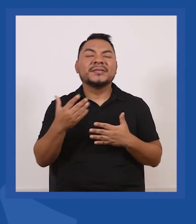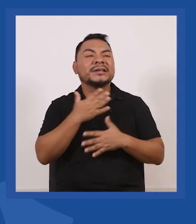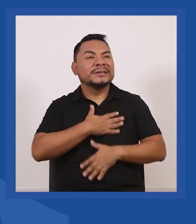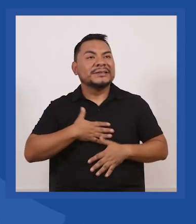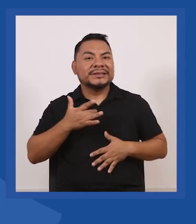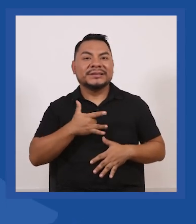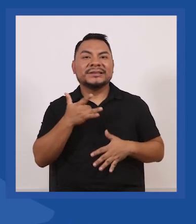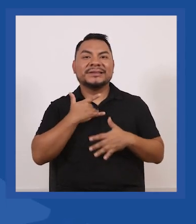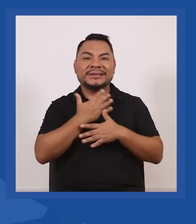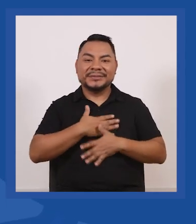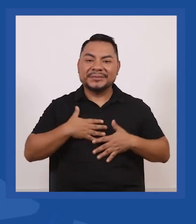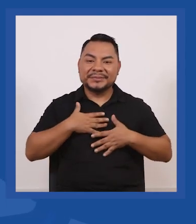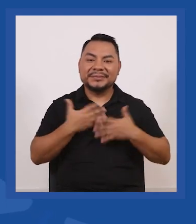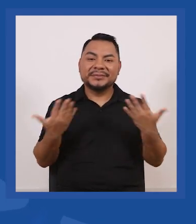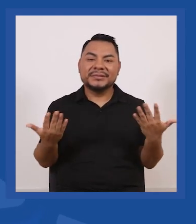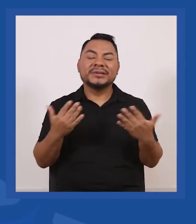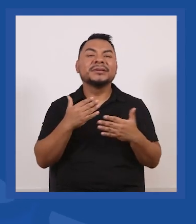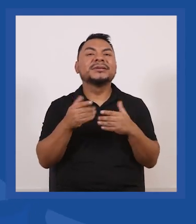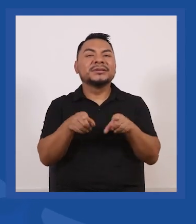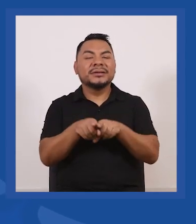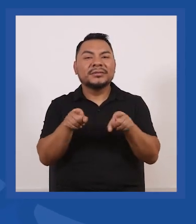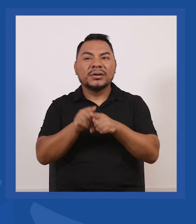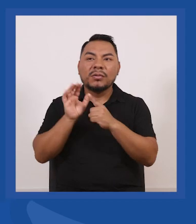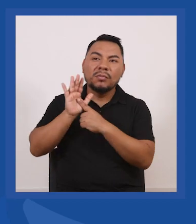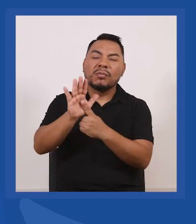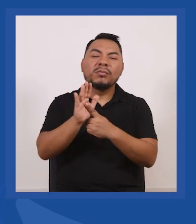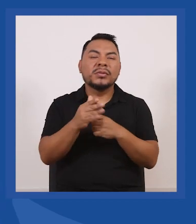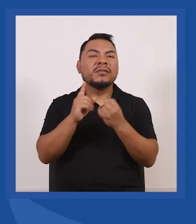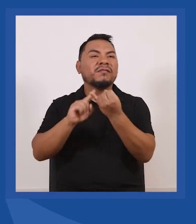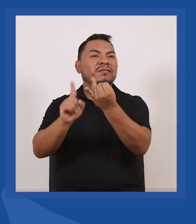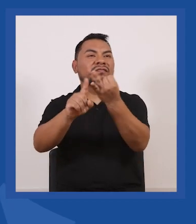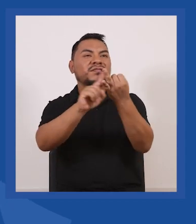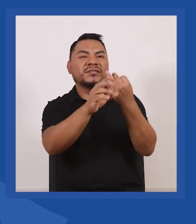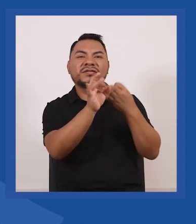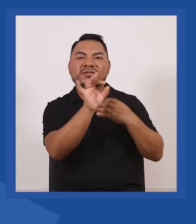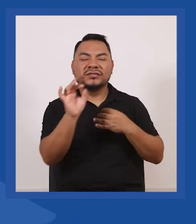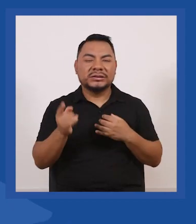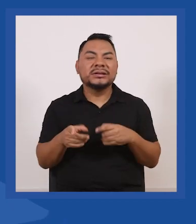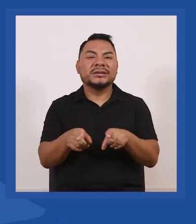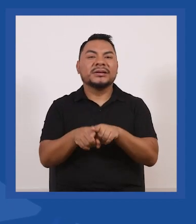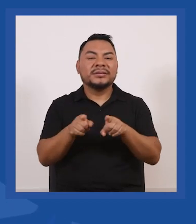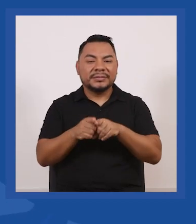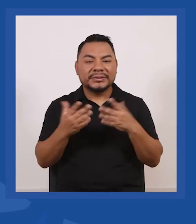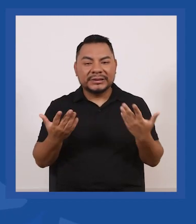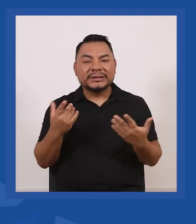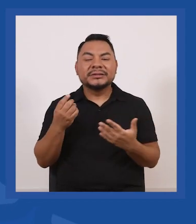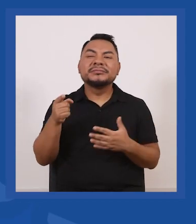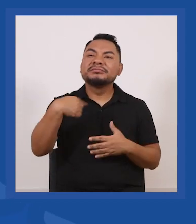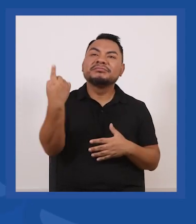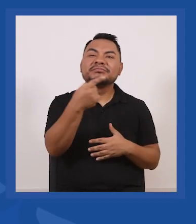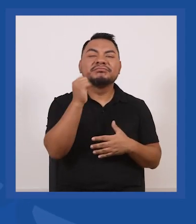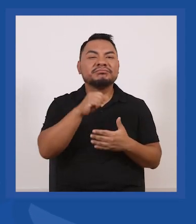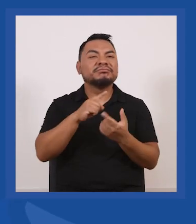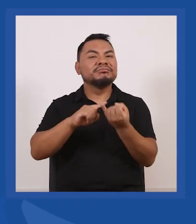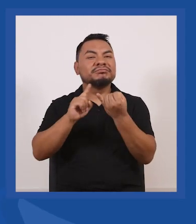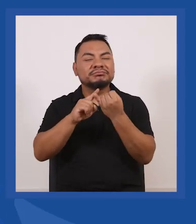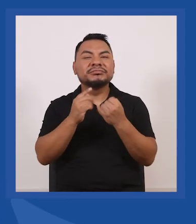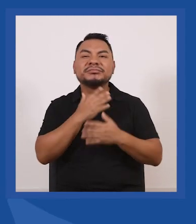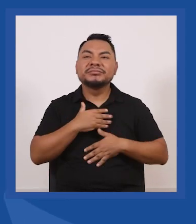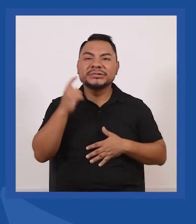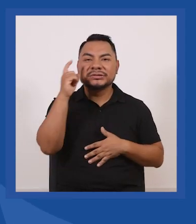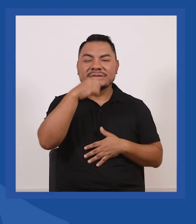satisfacción y sobre todo mostrar una muestra bien variada y bien difícil y de repente